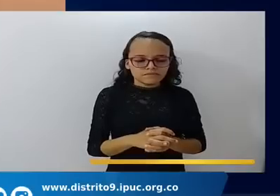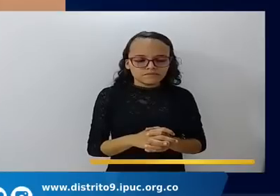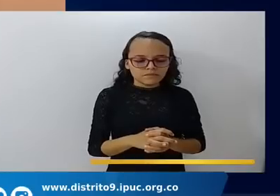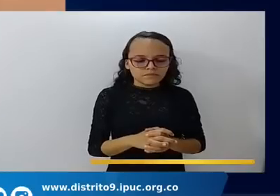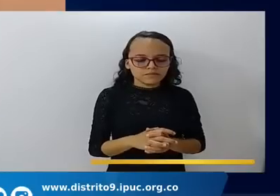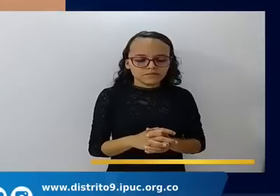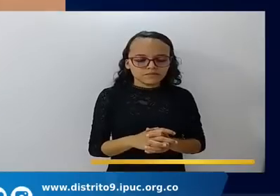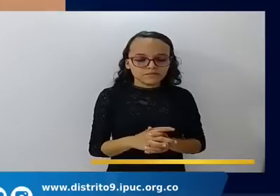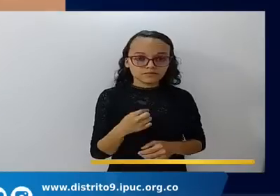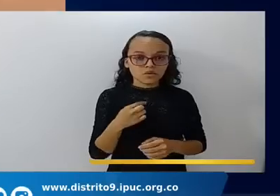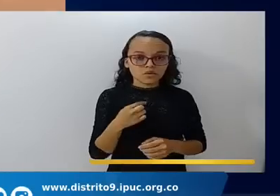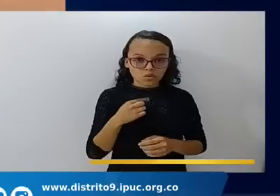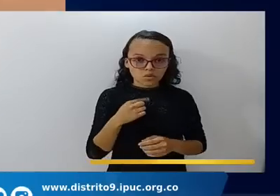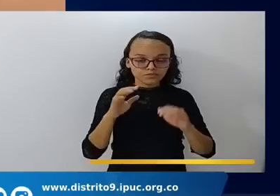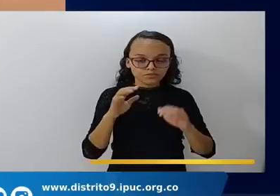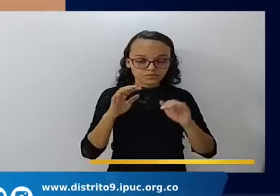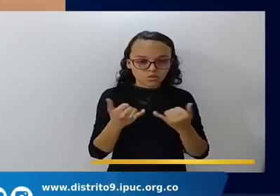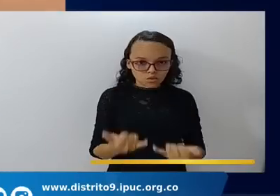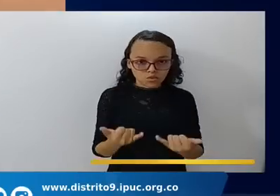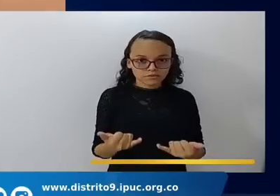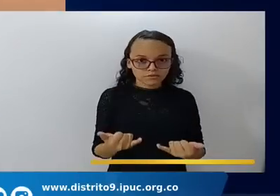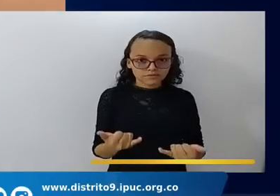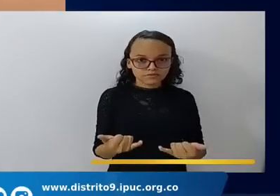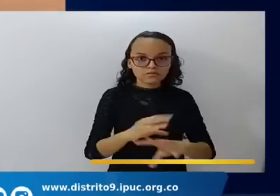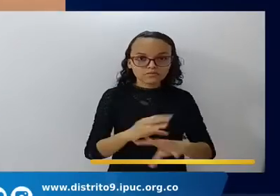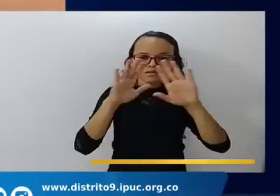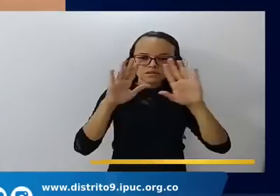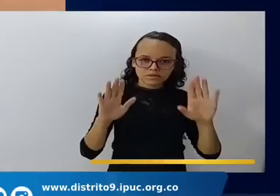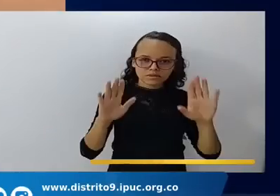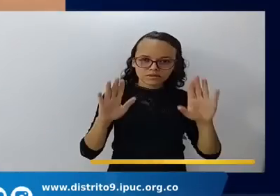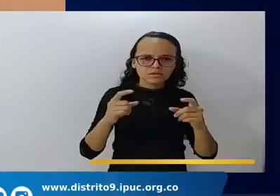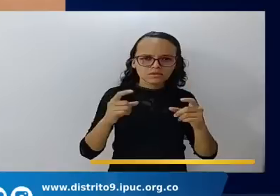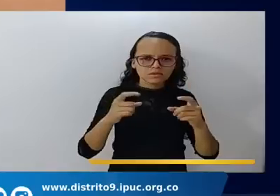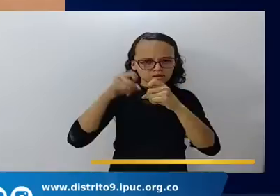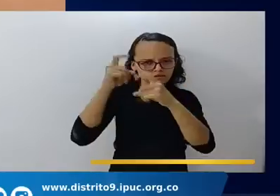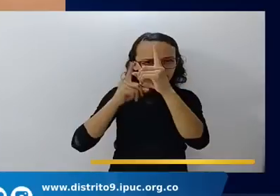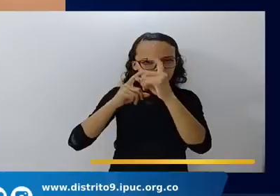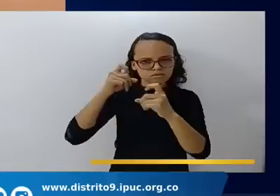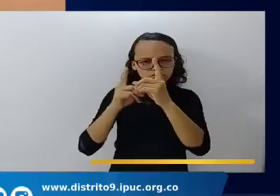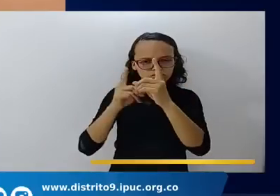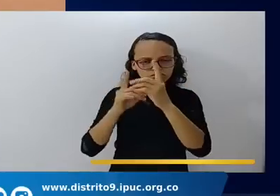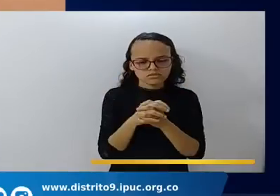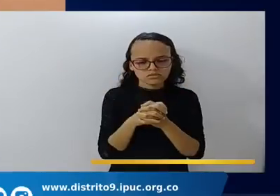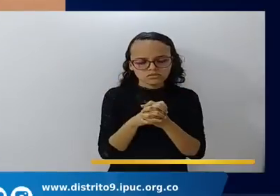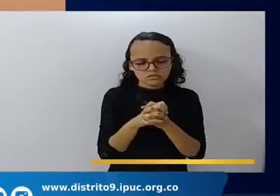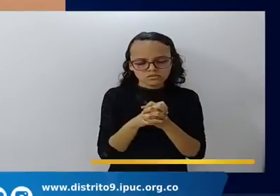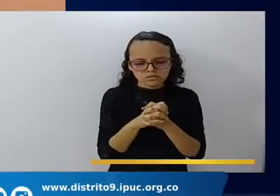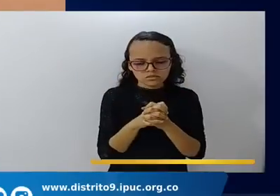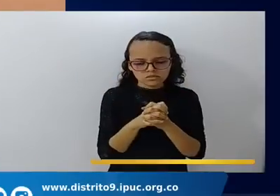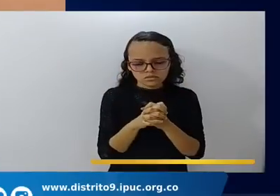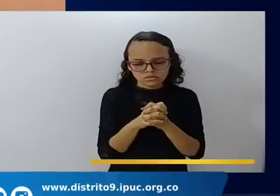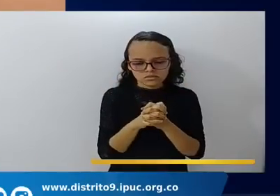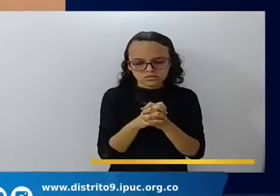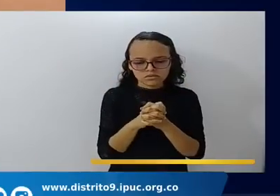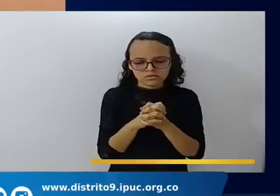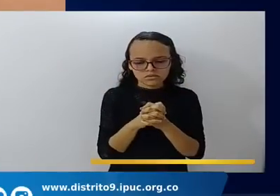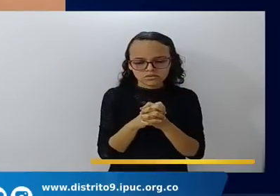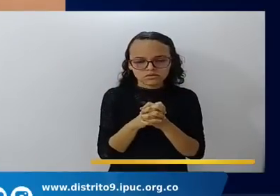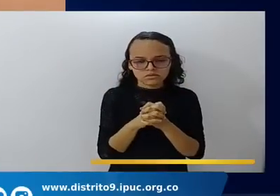Yo les traigo esta mañana una meditación que tiene que ver con un sentir,